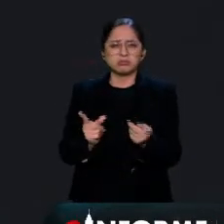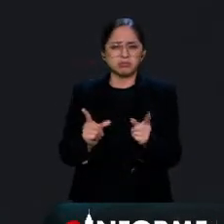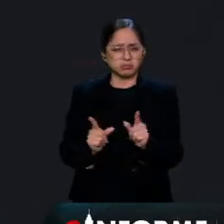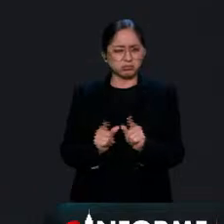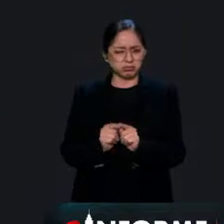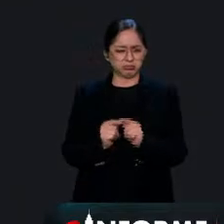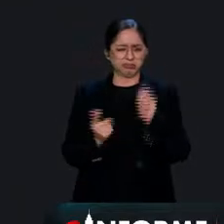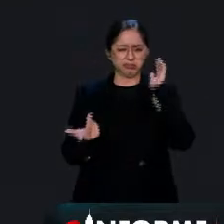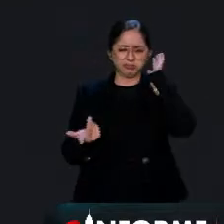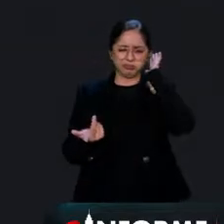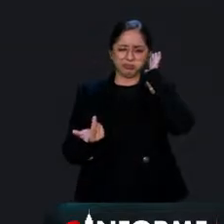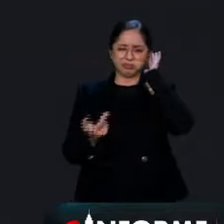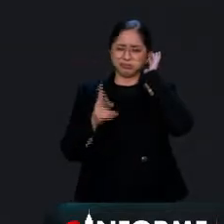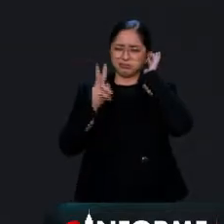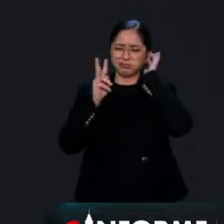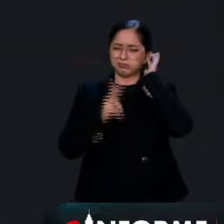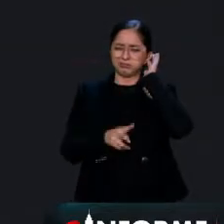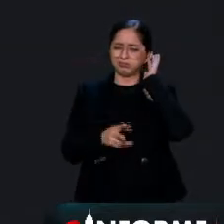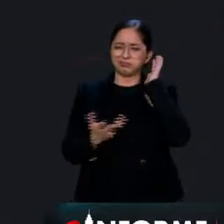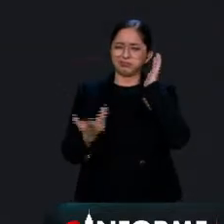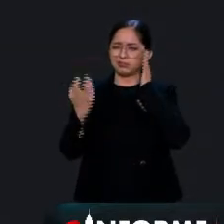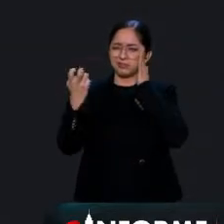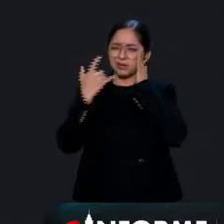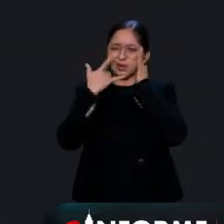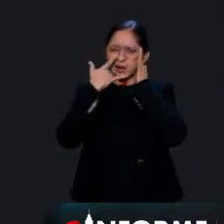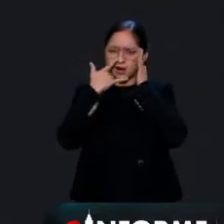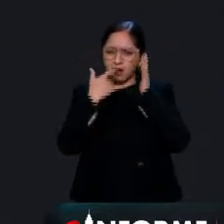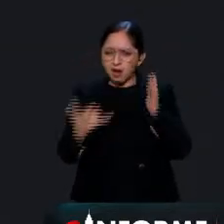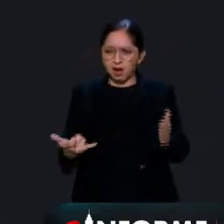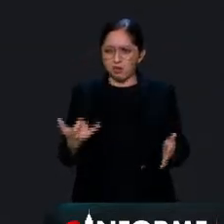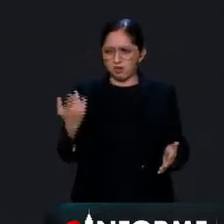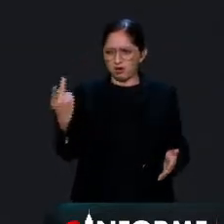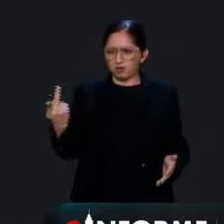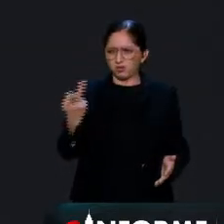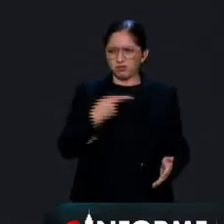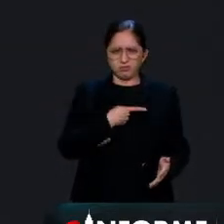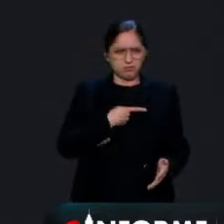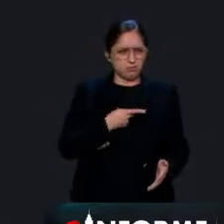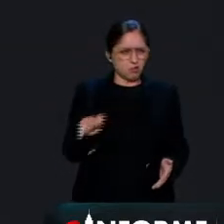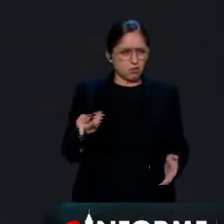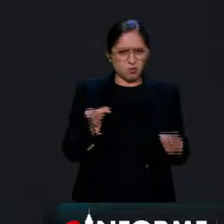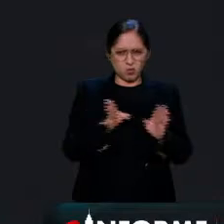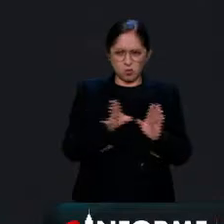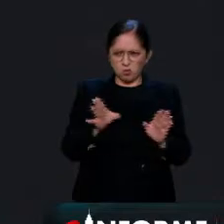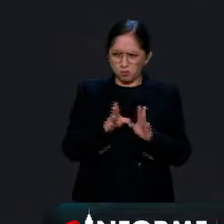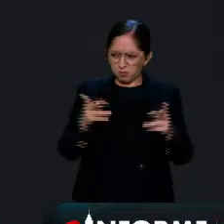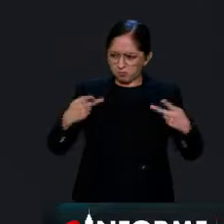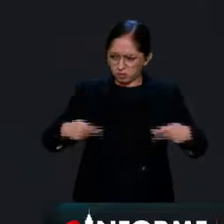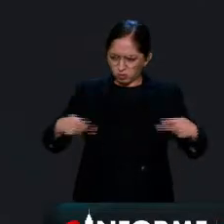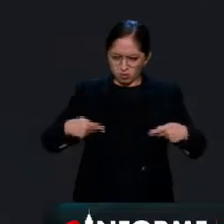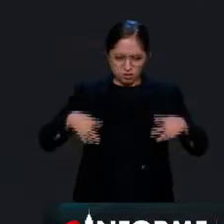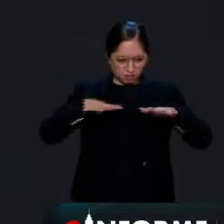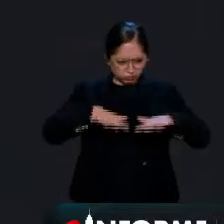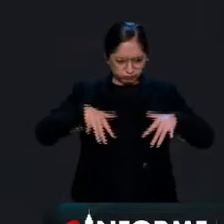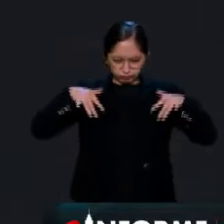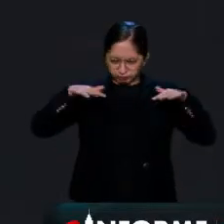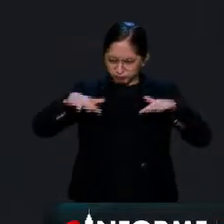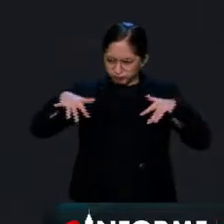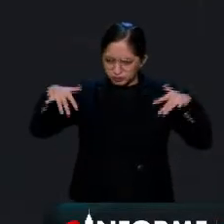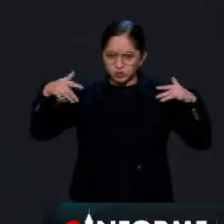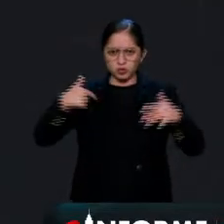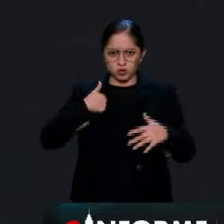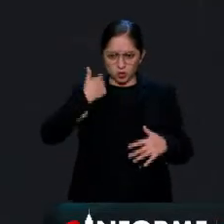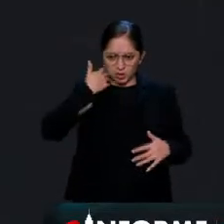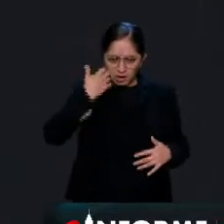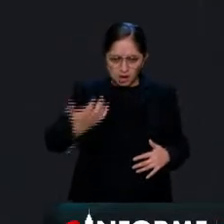es demasiado demasiado pobre como si los parlamentarios a mí me encantaría en un